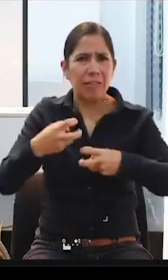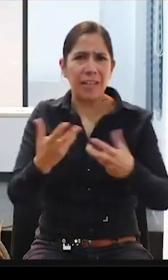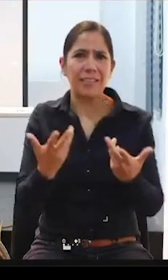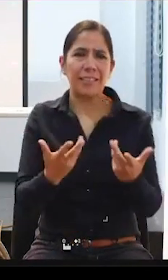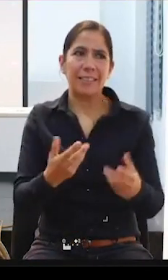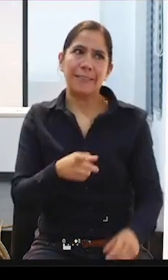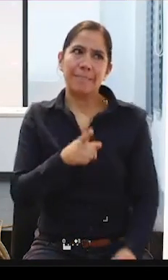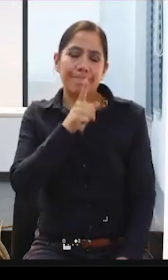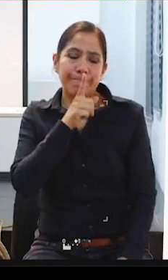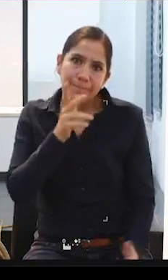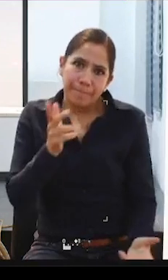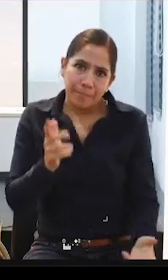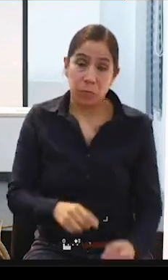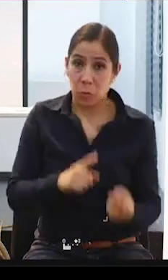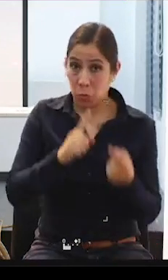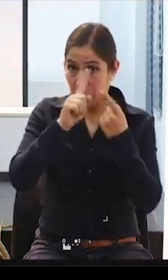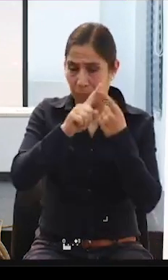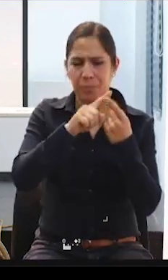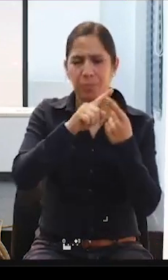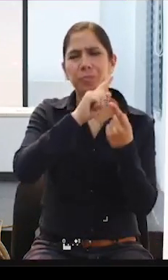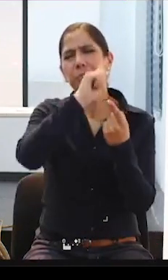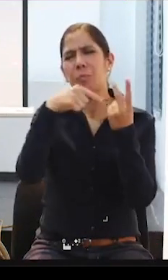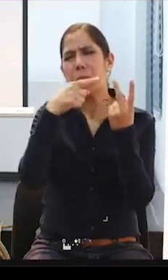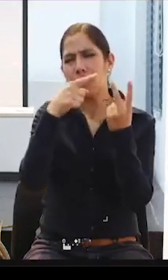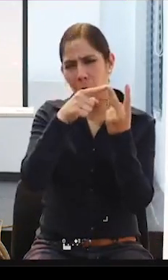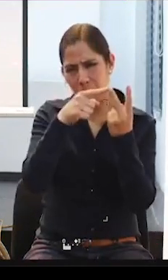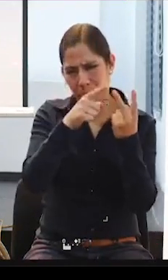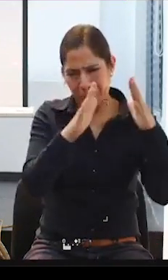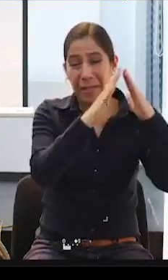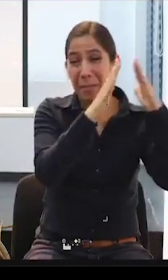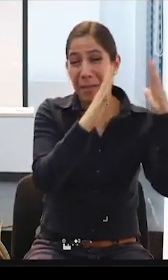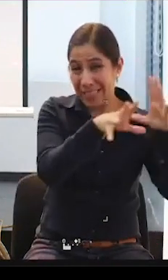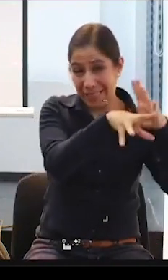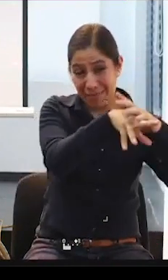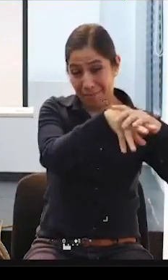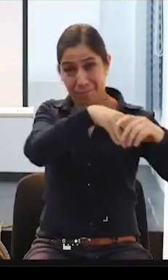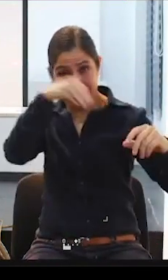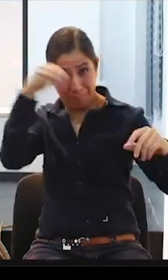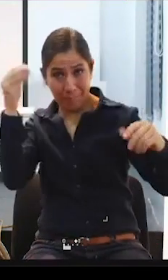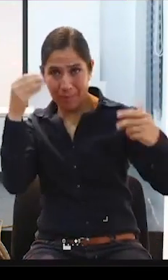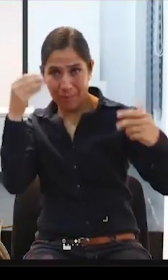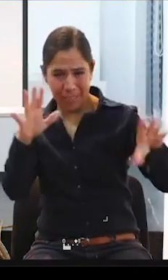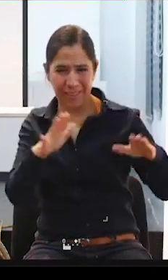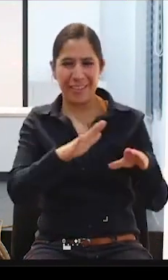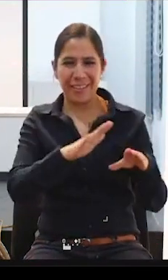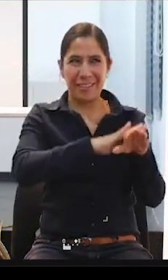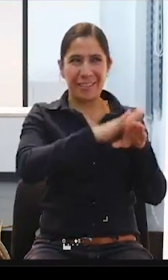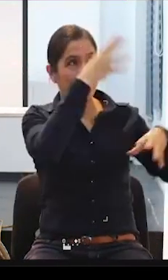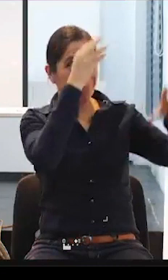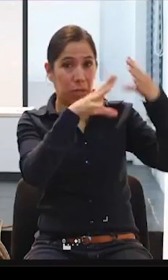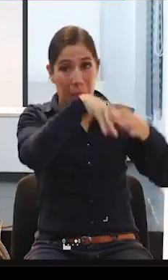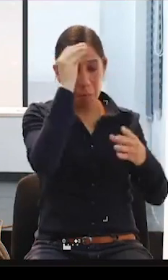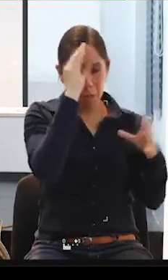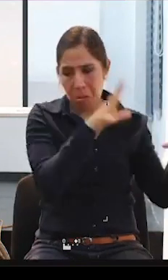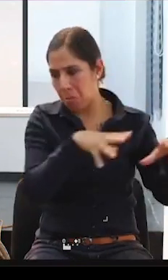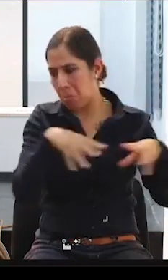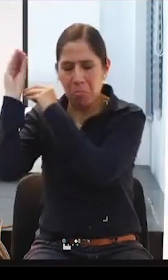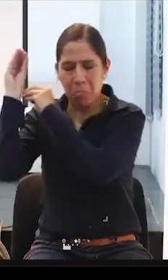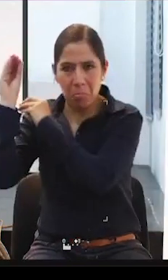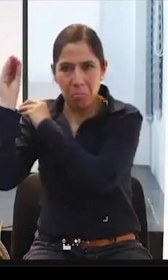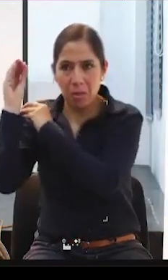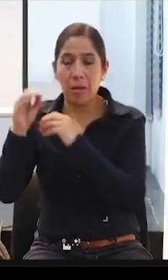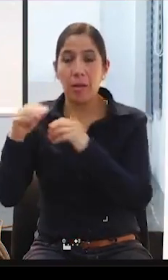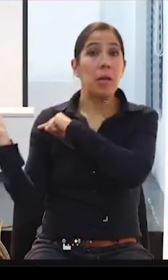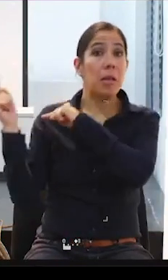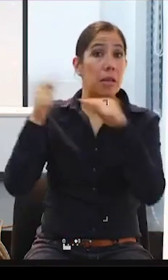por un lado. Por otro lado, es que la primera vez que me salí de la casa, volviendo del curso, ya no he dicho dónde estoy yendo. Y